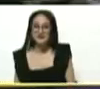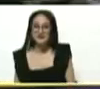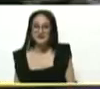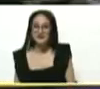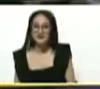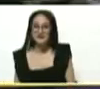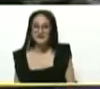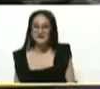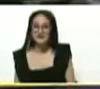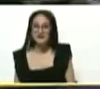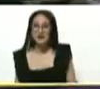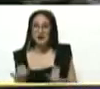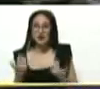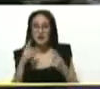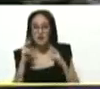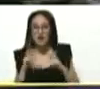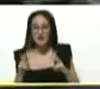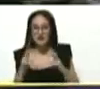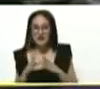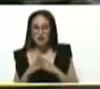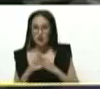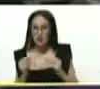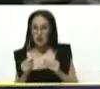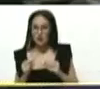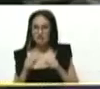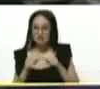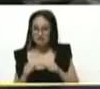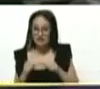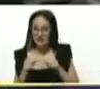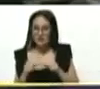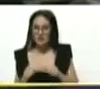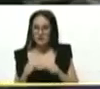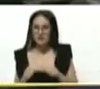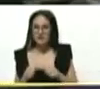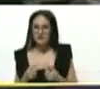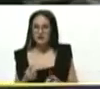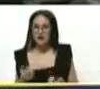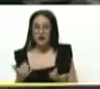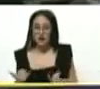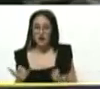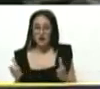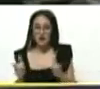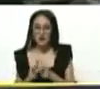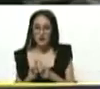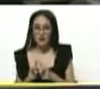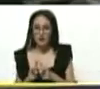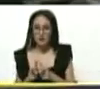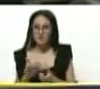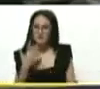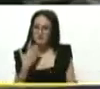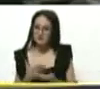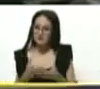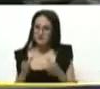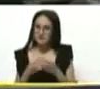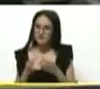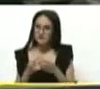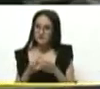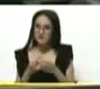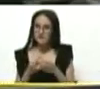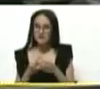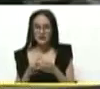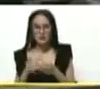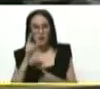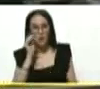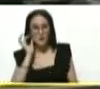Estamos revisando todo permanentemente en esta buena reunión. Le agradezco el equipo de compañeros, de